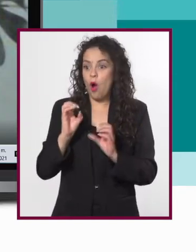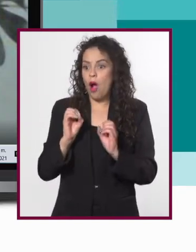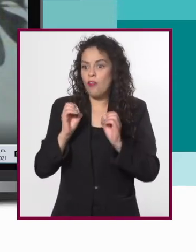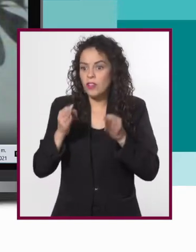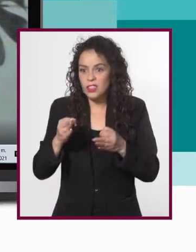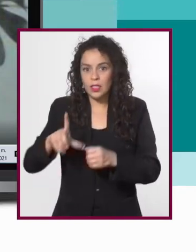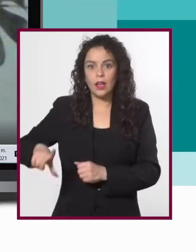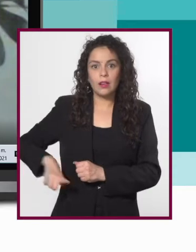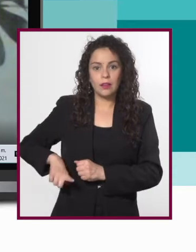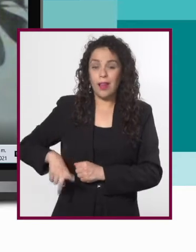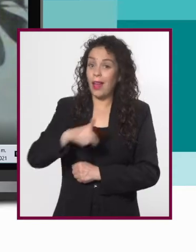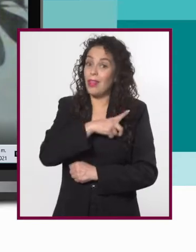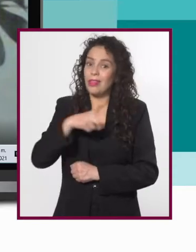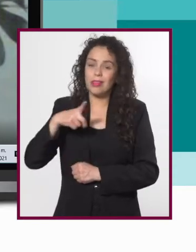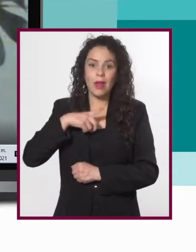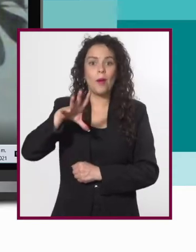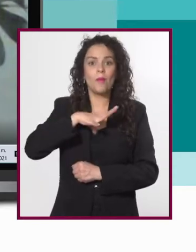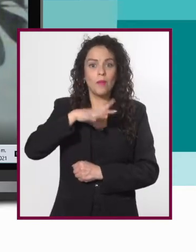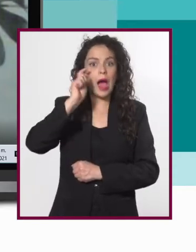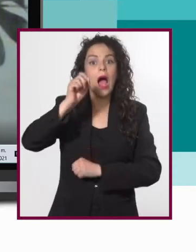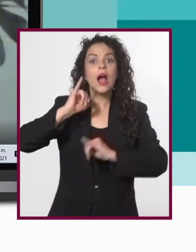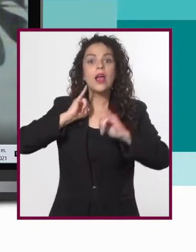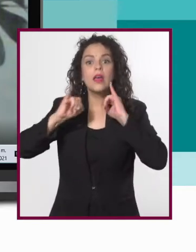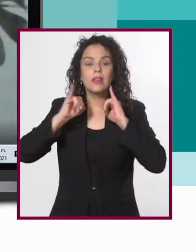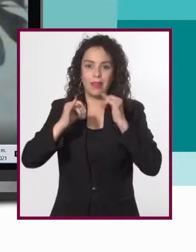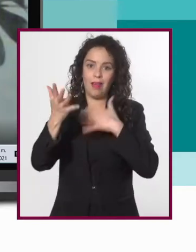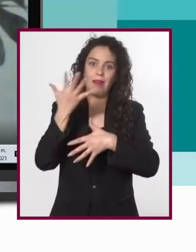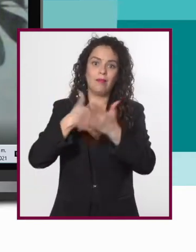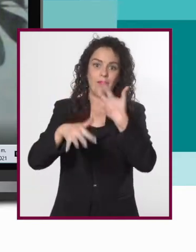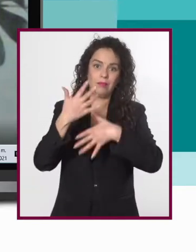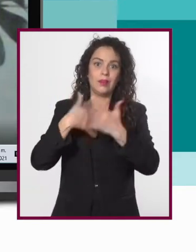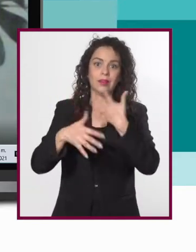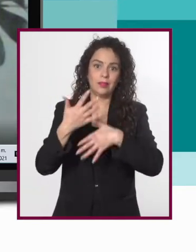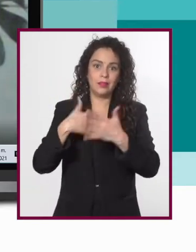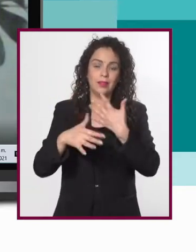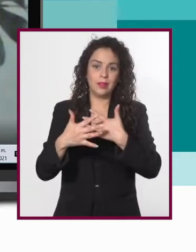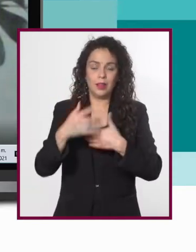oficinas públicas, que hubiera intérpretes de lengua de señas